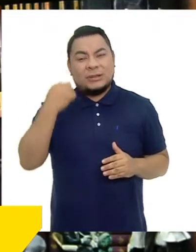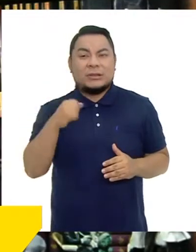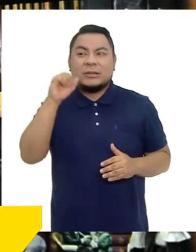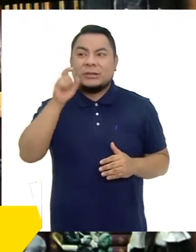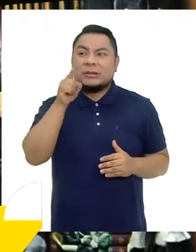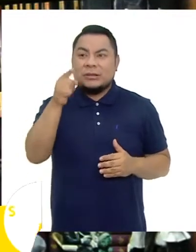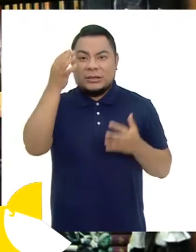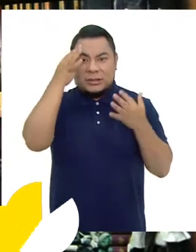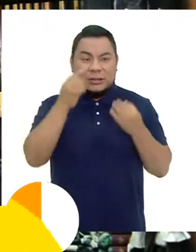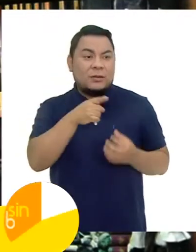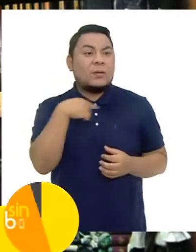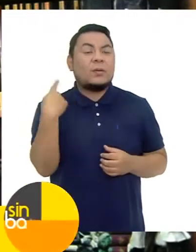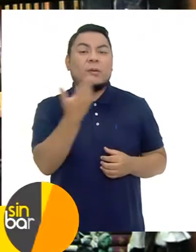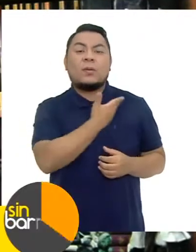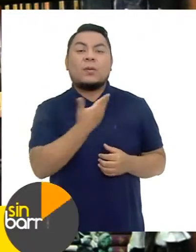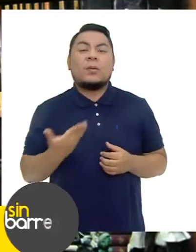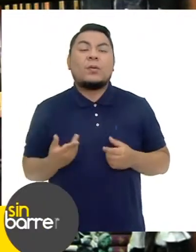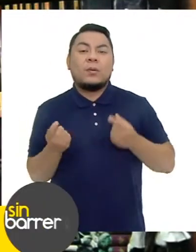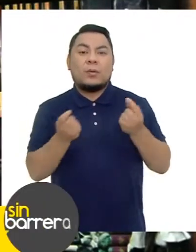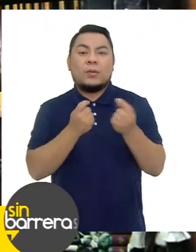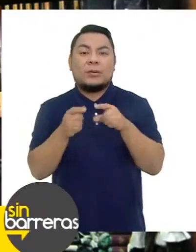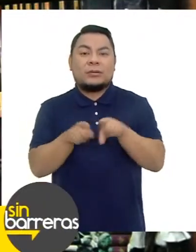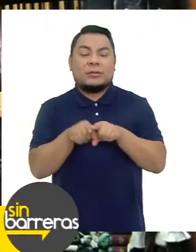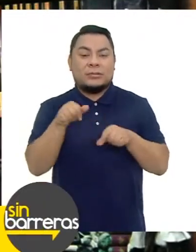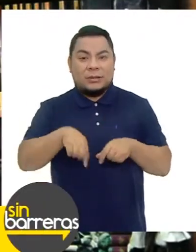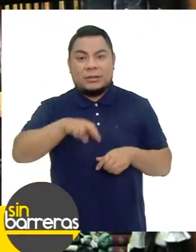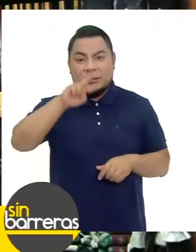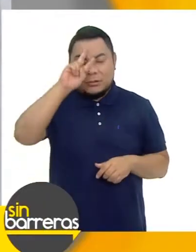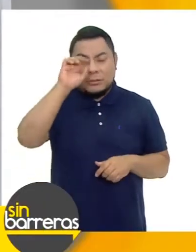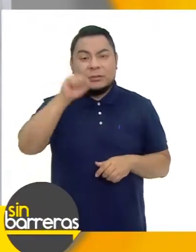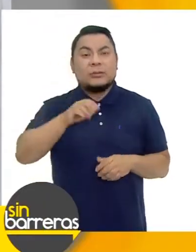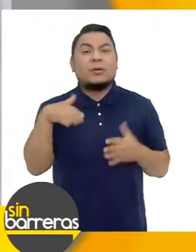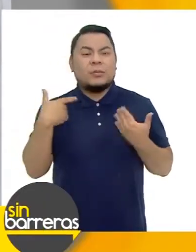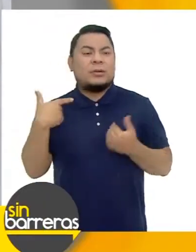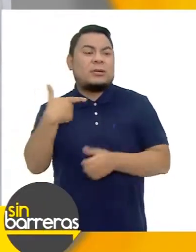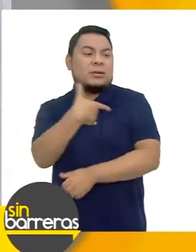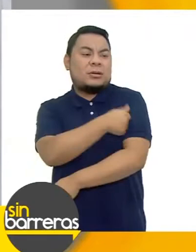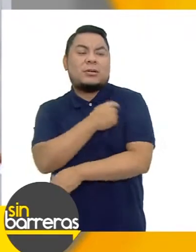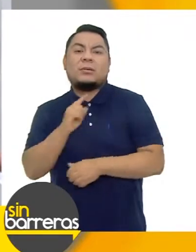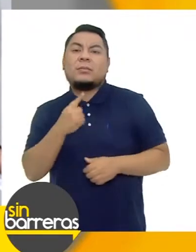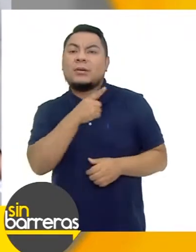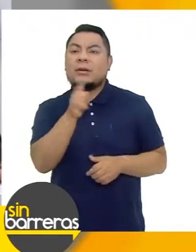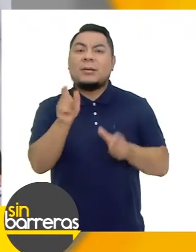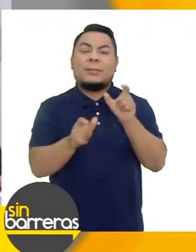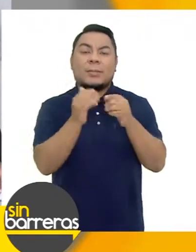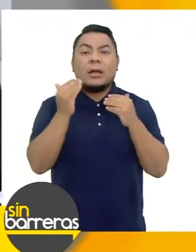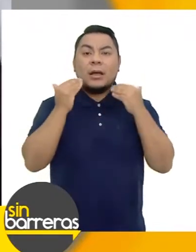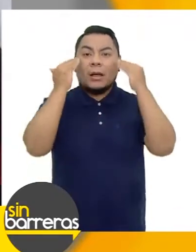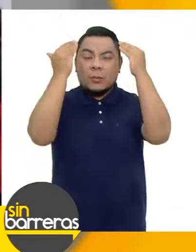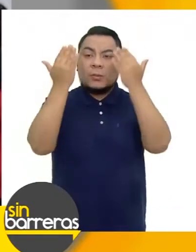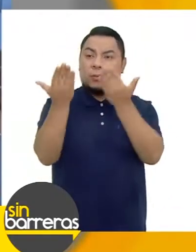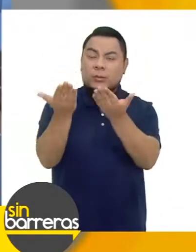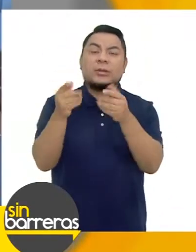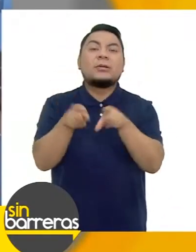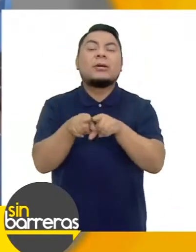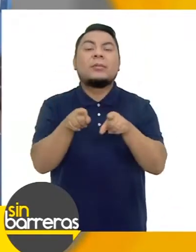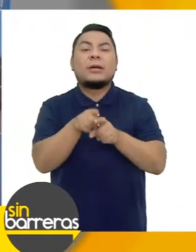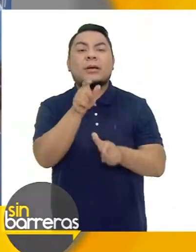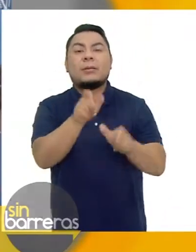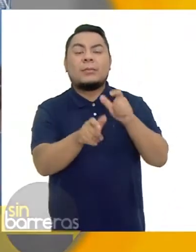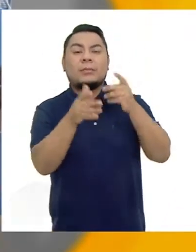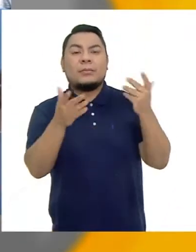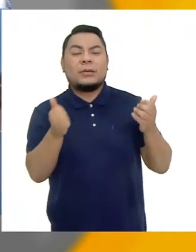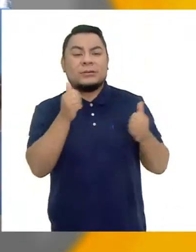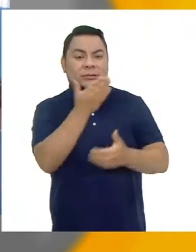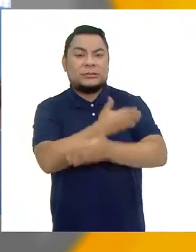muy bien la decisión de todos los gobiernos Incluidos el gobierno de este país De vacunar primero a las personas adultas mayores Y también a las